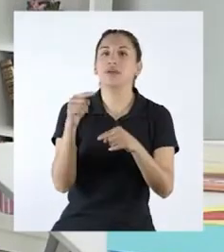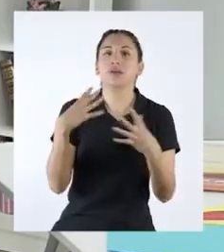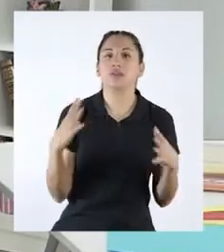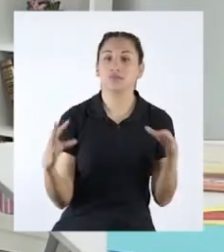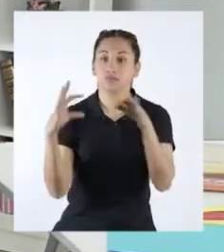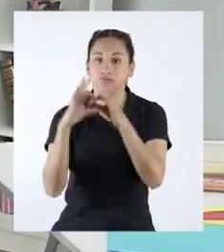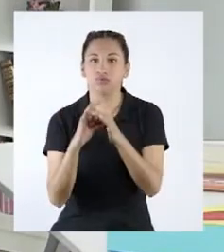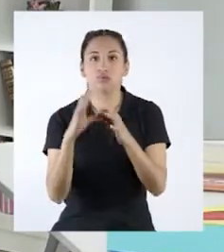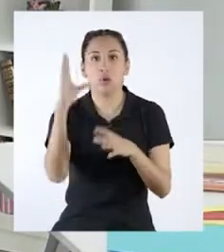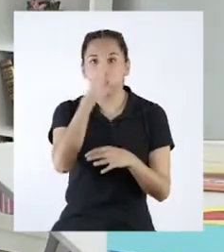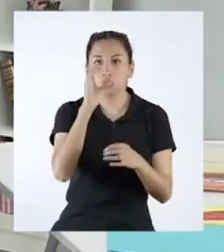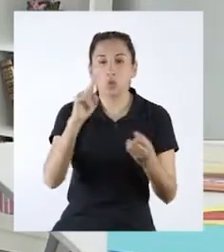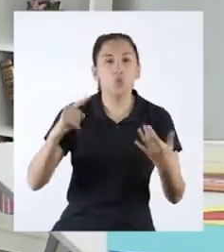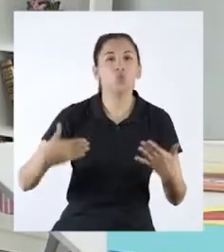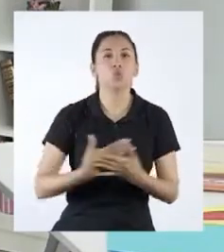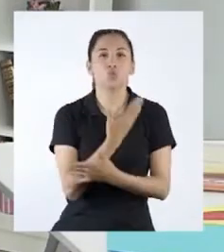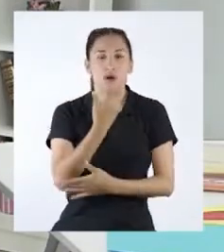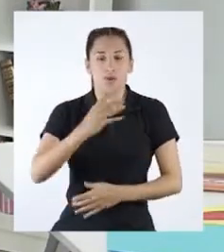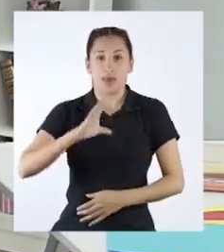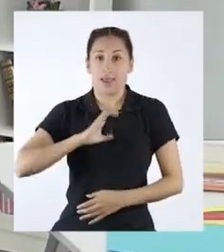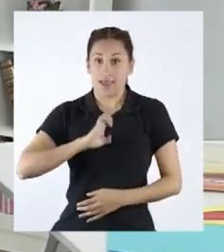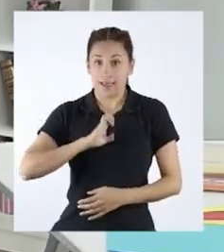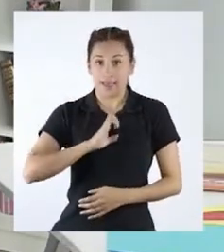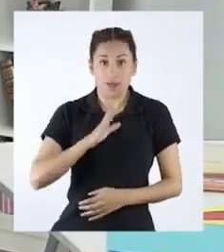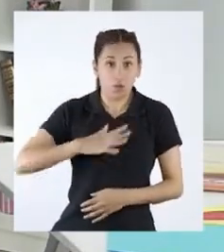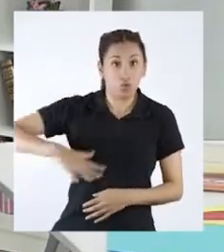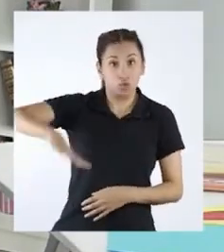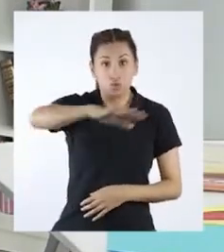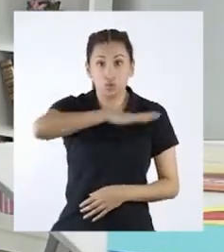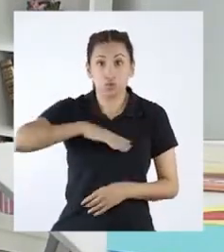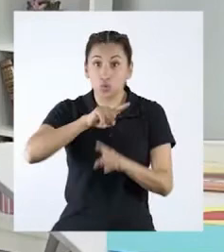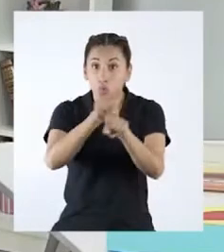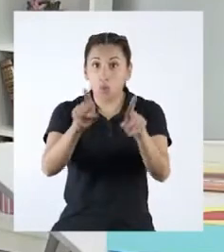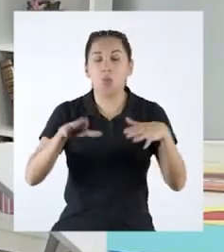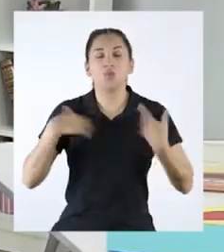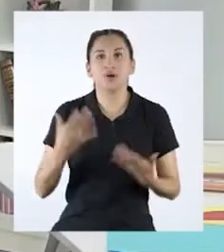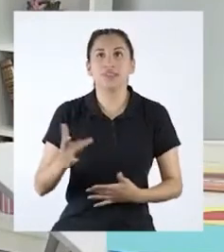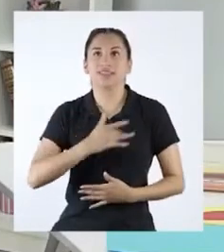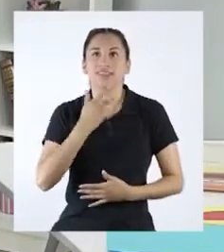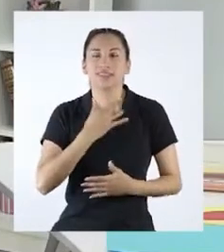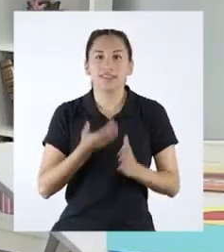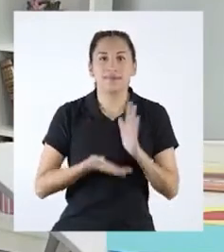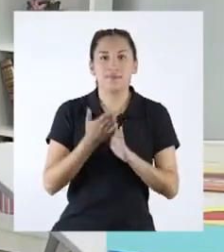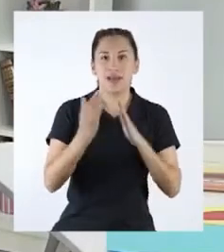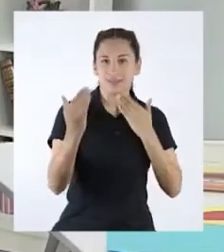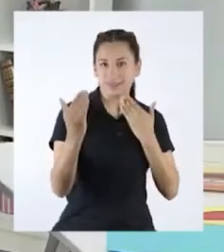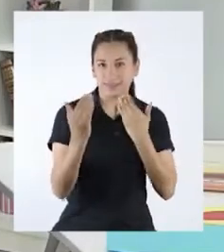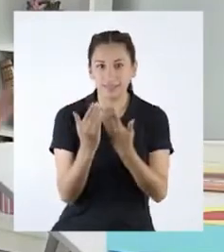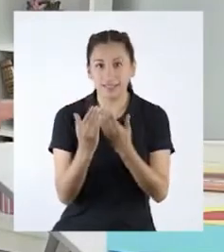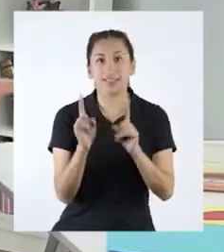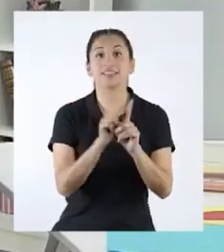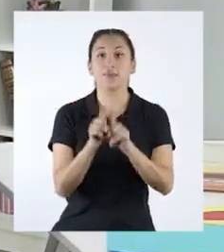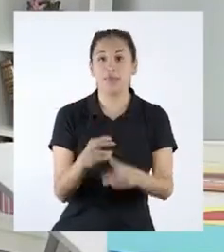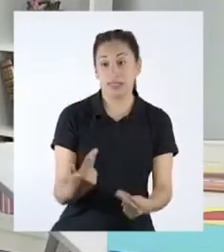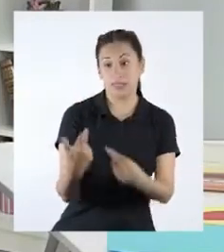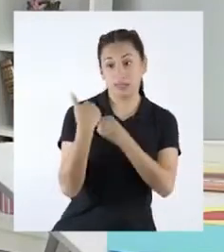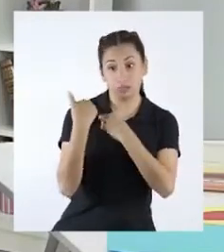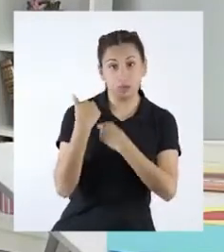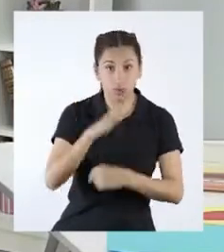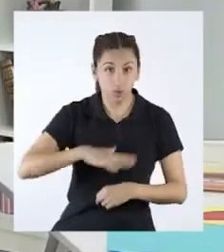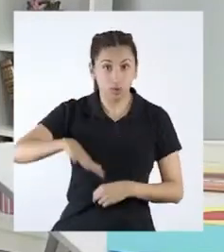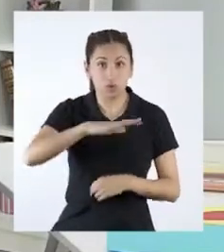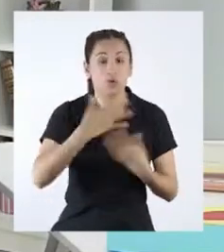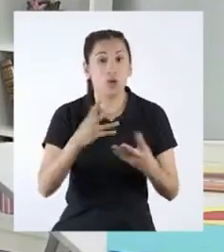áreas buscan formar una nueva ética en nosotros, a través de la cual podamos sentirnos más cercanos y